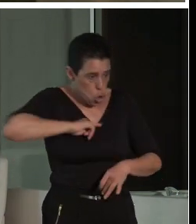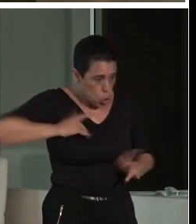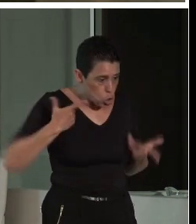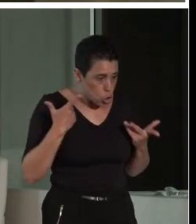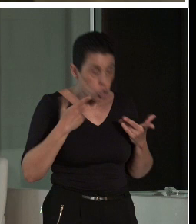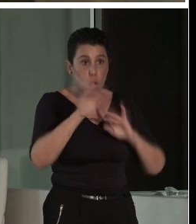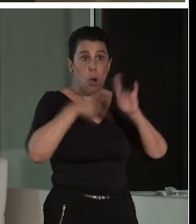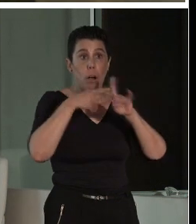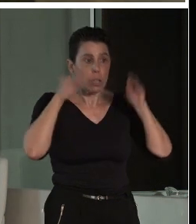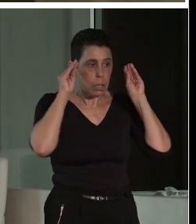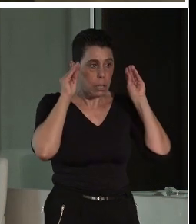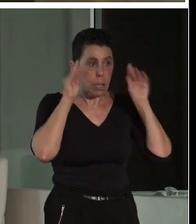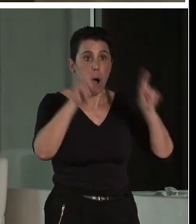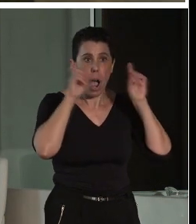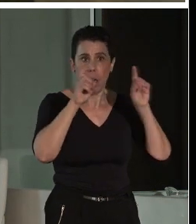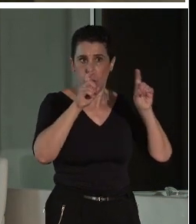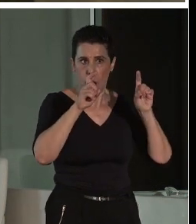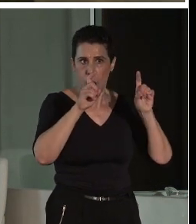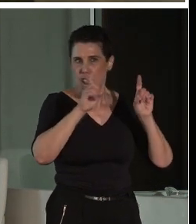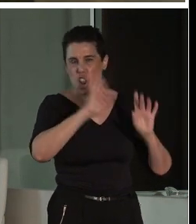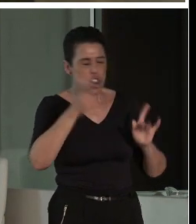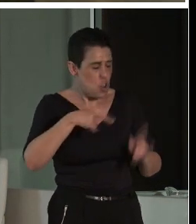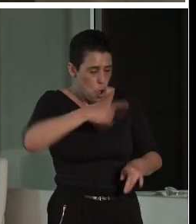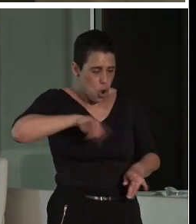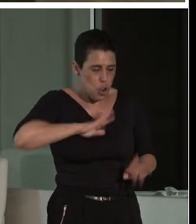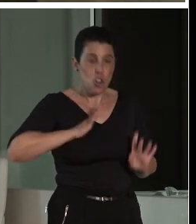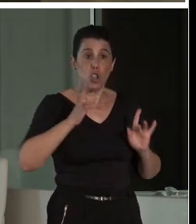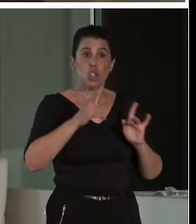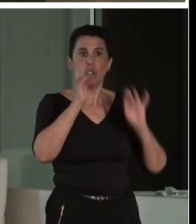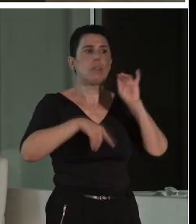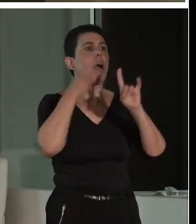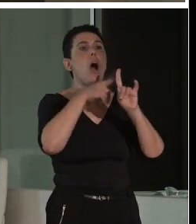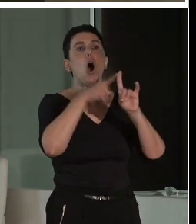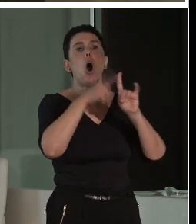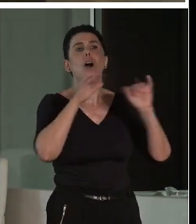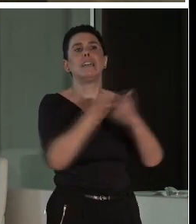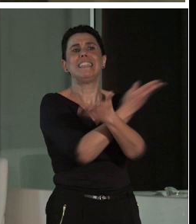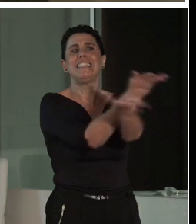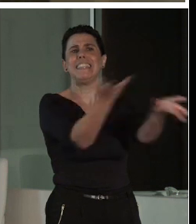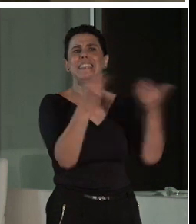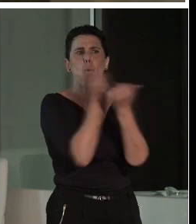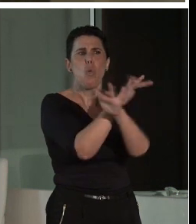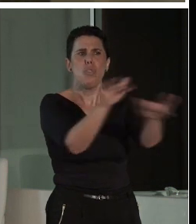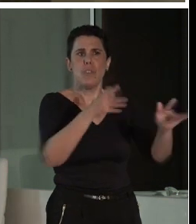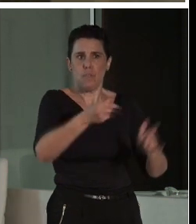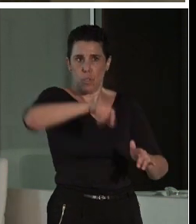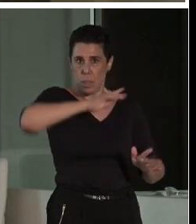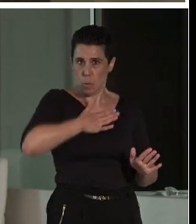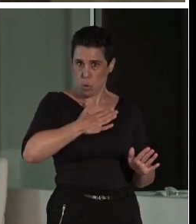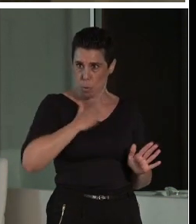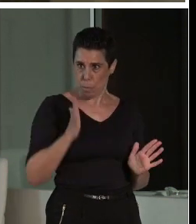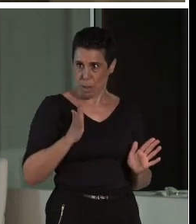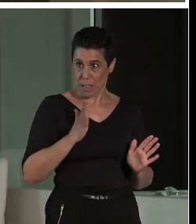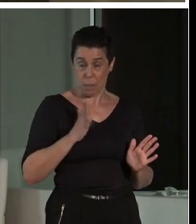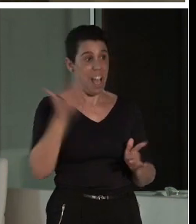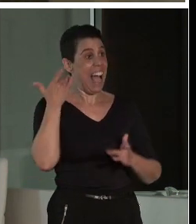provocar el interés por el conocimiento, patrimonio. Pero, bueno, trabajamos íntegramente. Esto que es la foto que